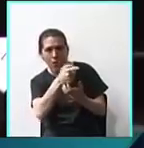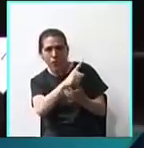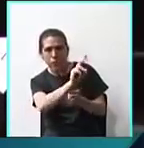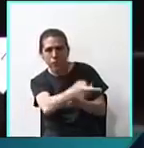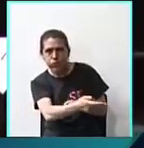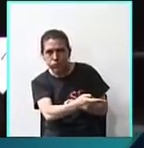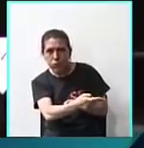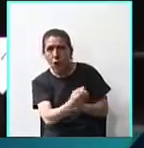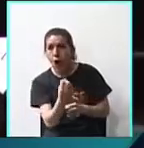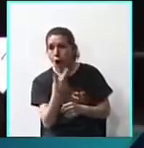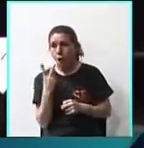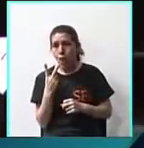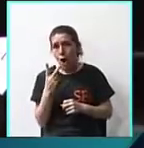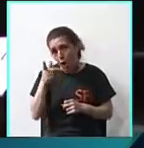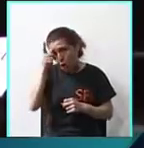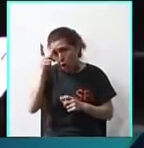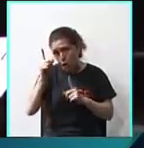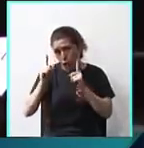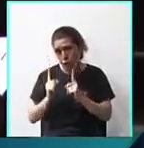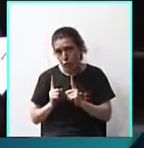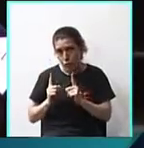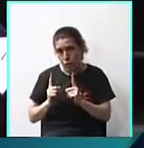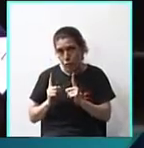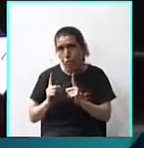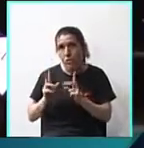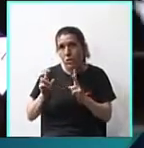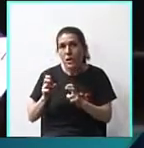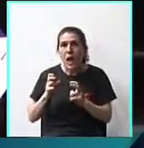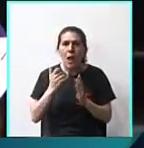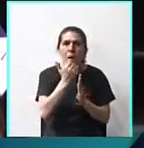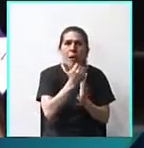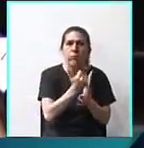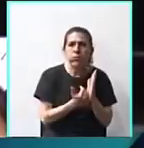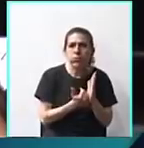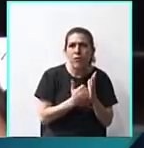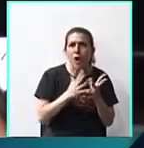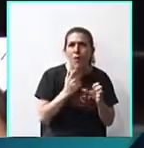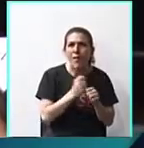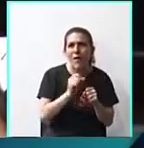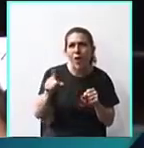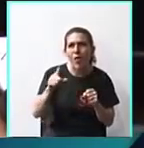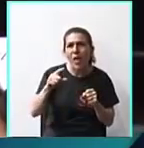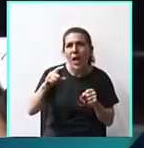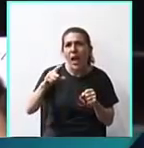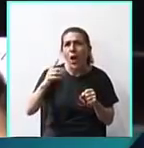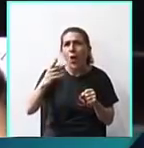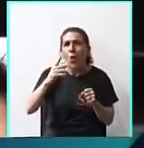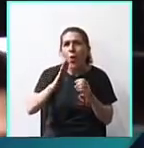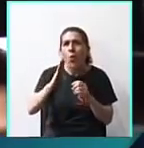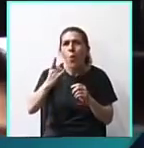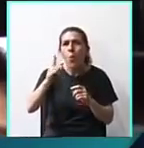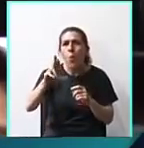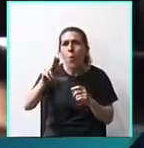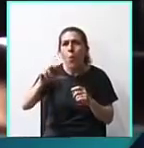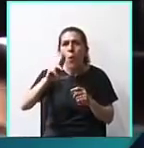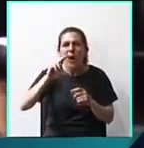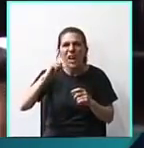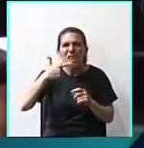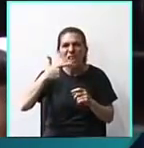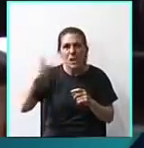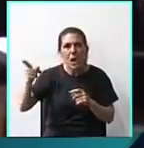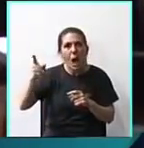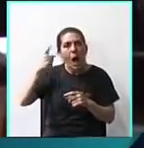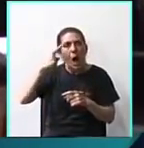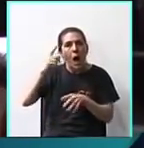esos dos prefectos, en virtud del protocolo de Patricia Bullrich, están pidiendo su impunidad. Entonces